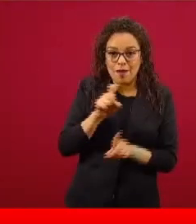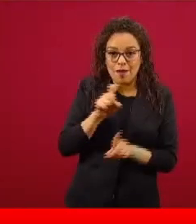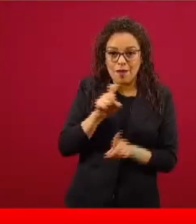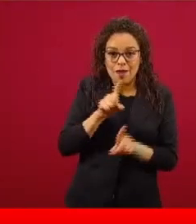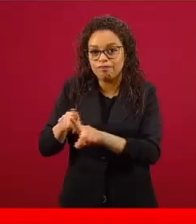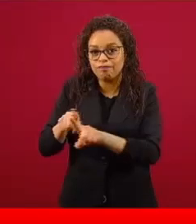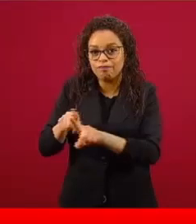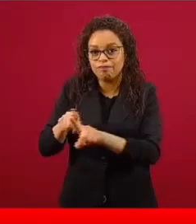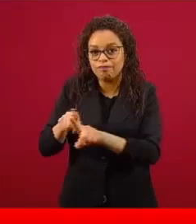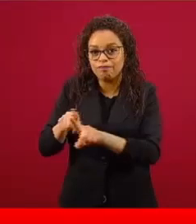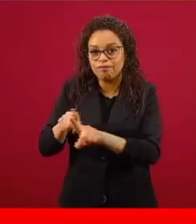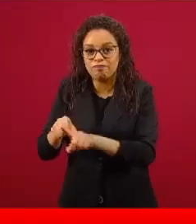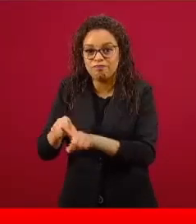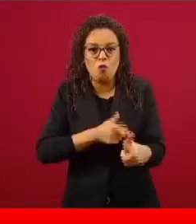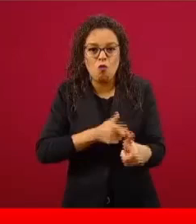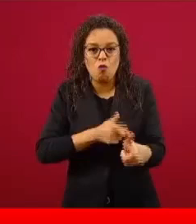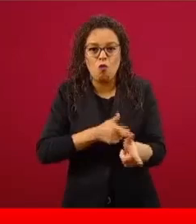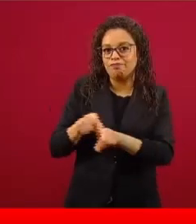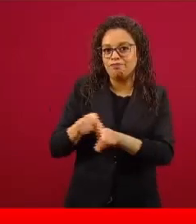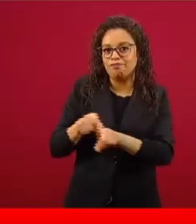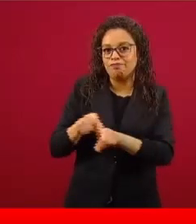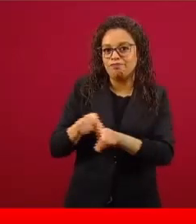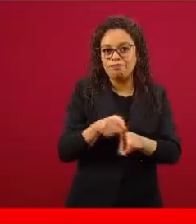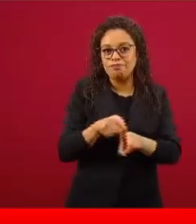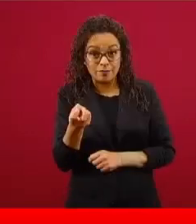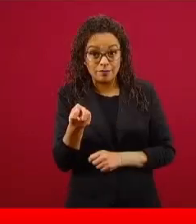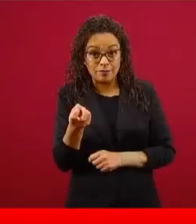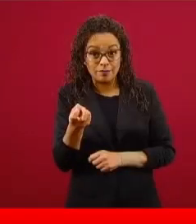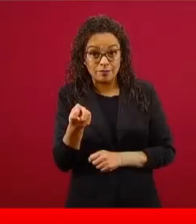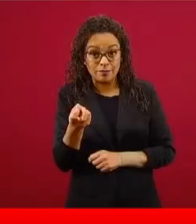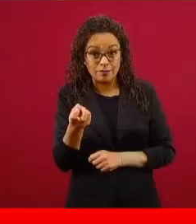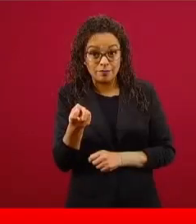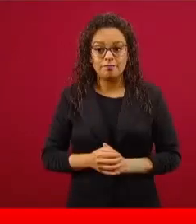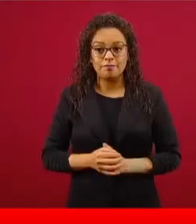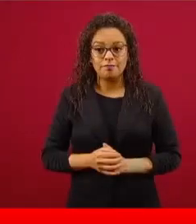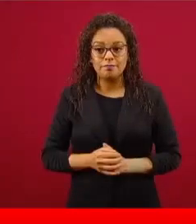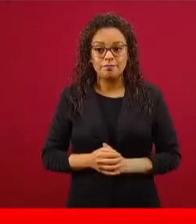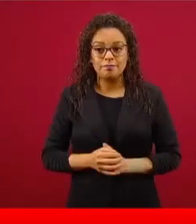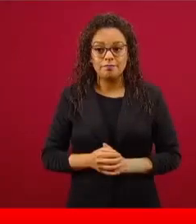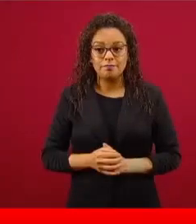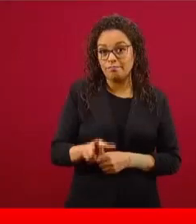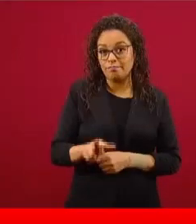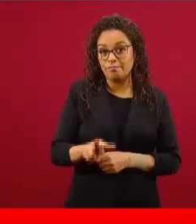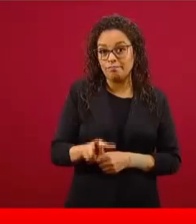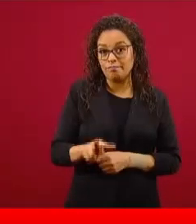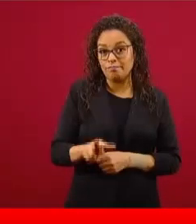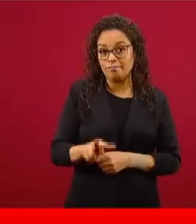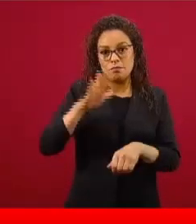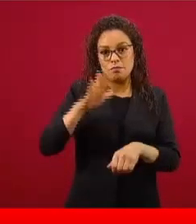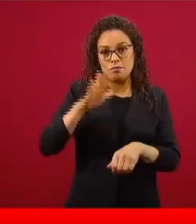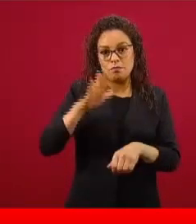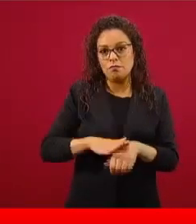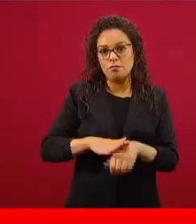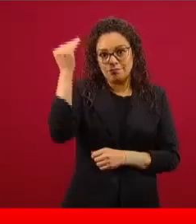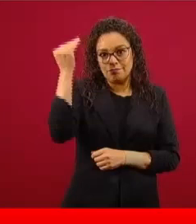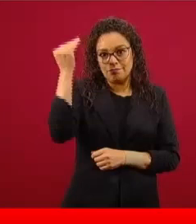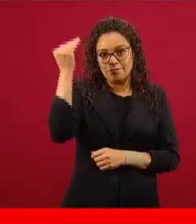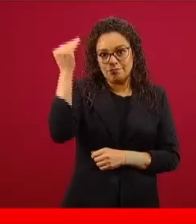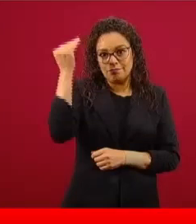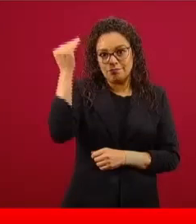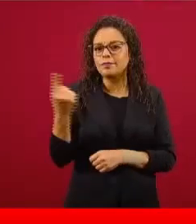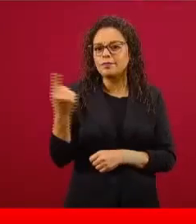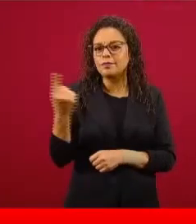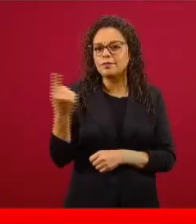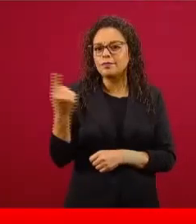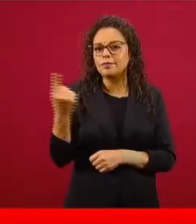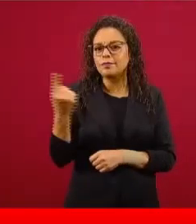las burlas. Además, este asunto es todavía más perverso porque se trata de enganchar a la